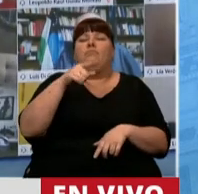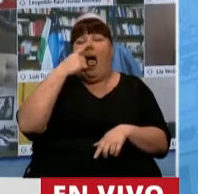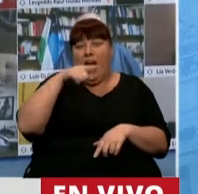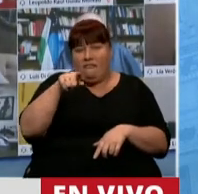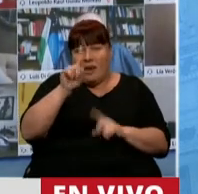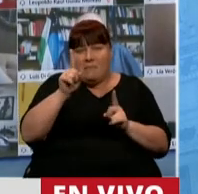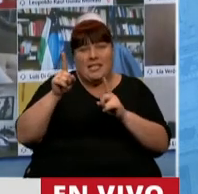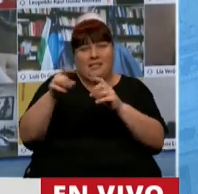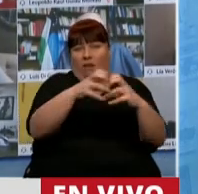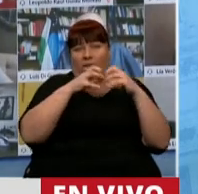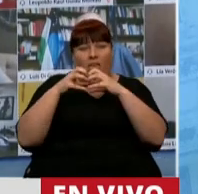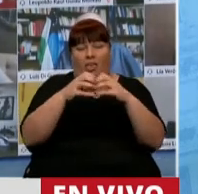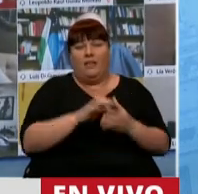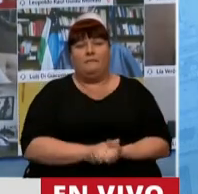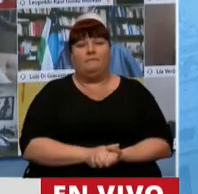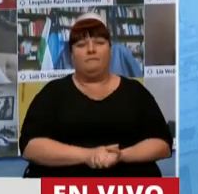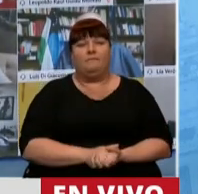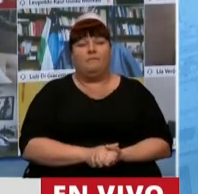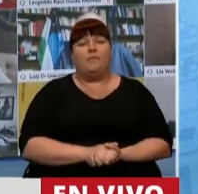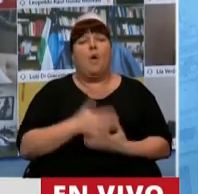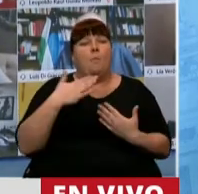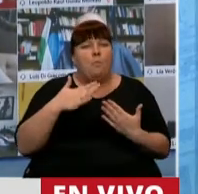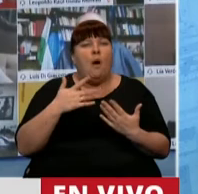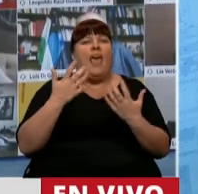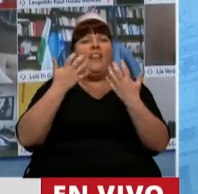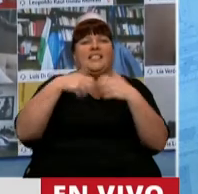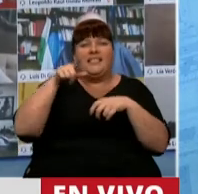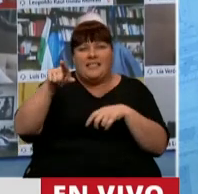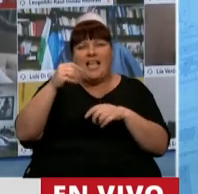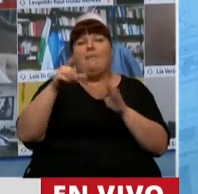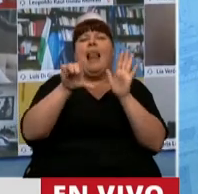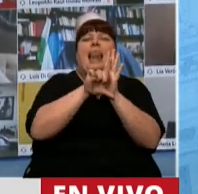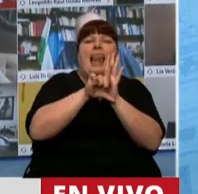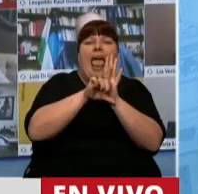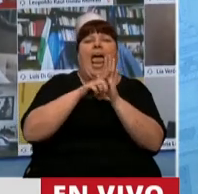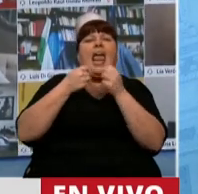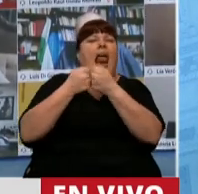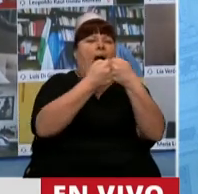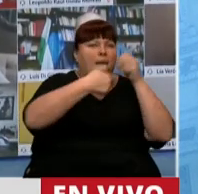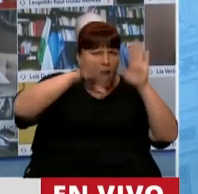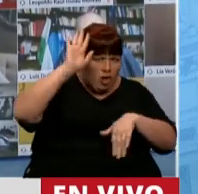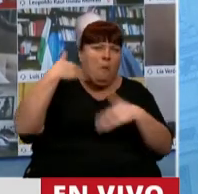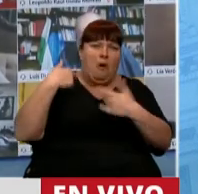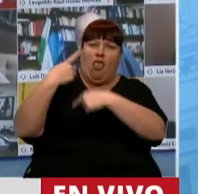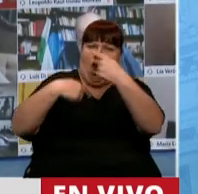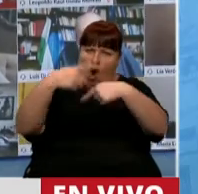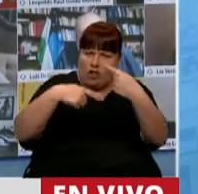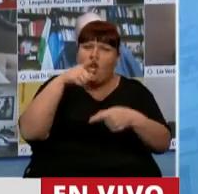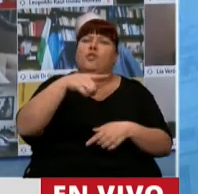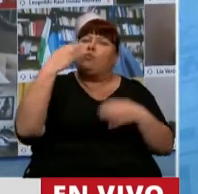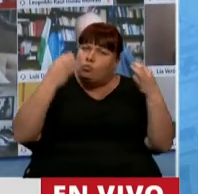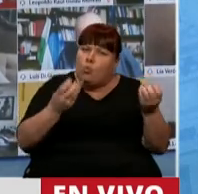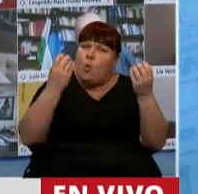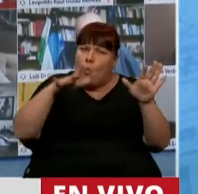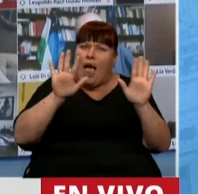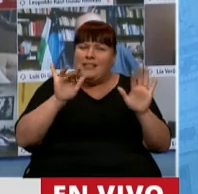el fondo, lo que está en discusión. Podemos pactar este sistema para leyes de amplio consenso y podemos avanzar, y eso está muy